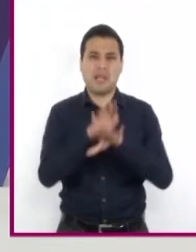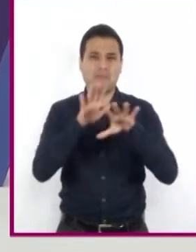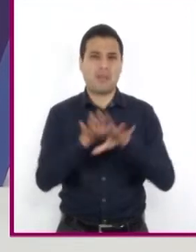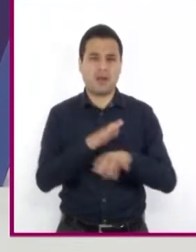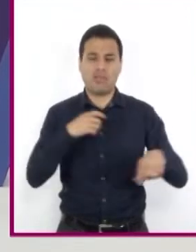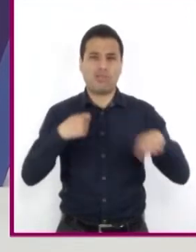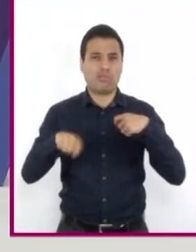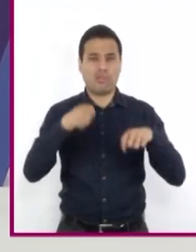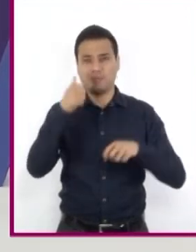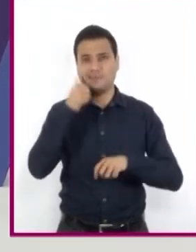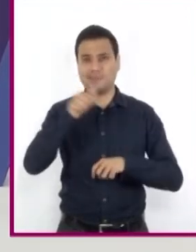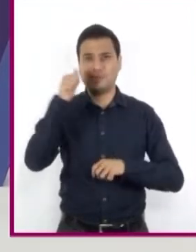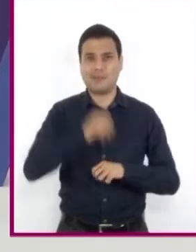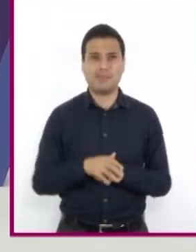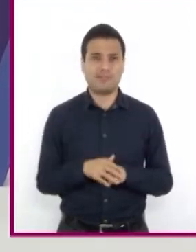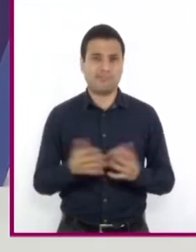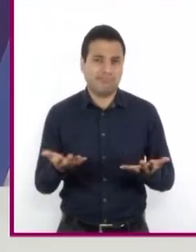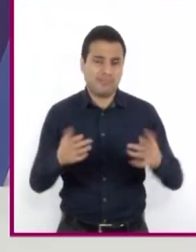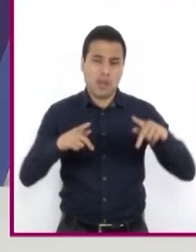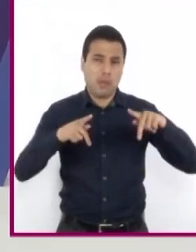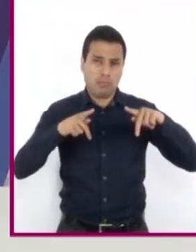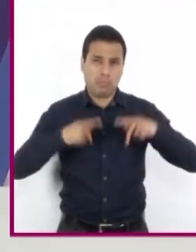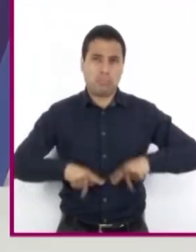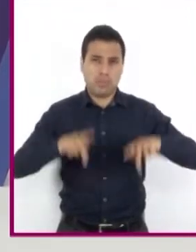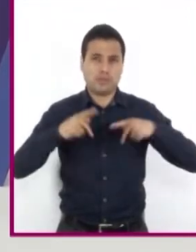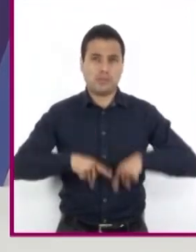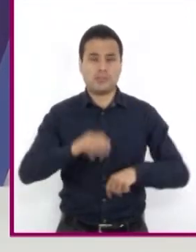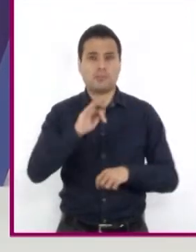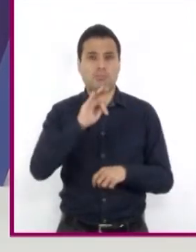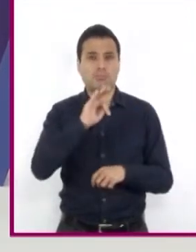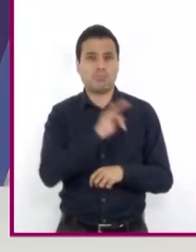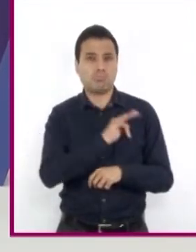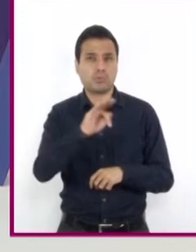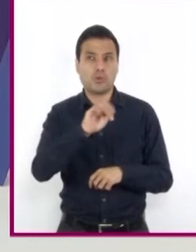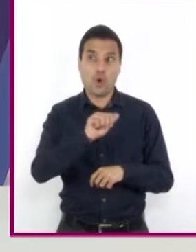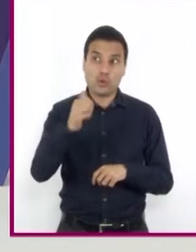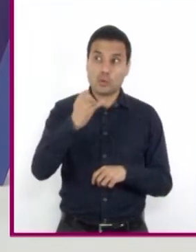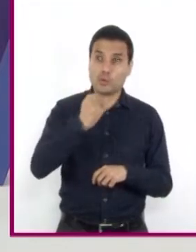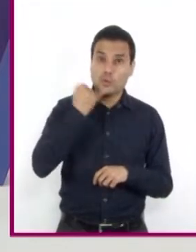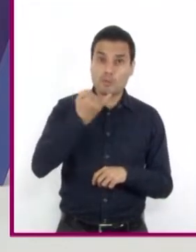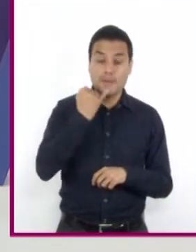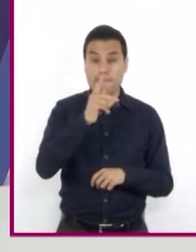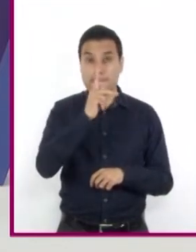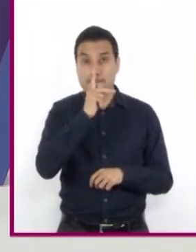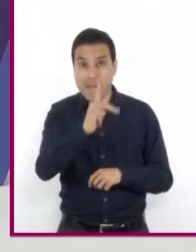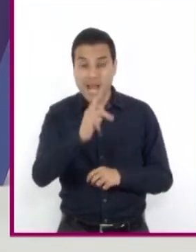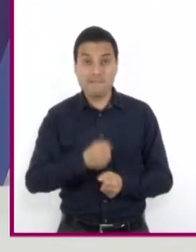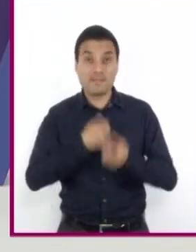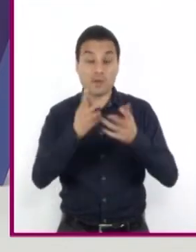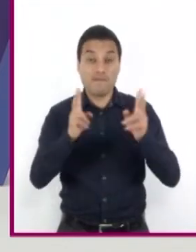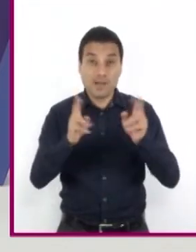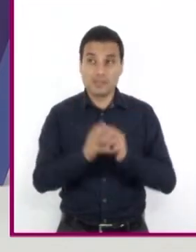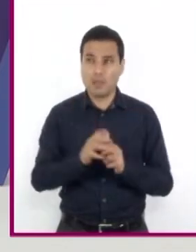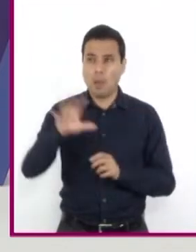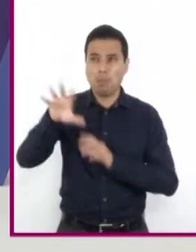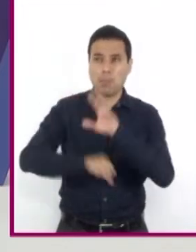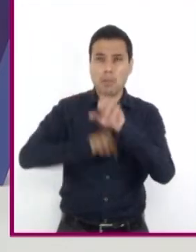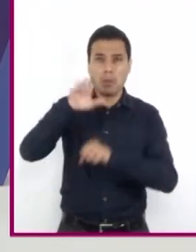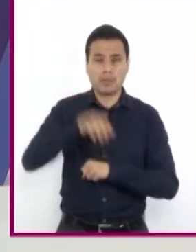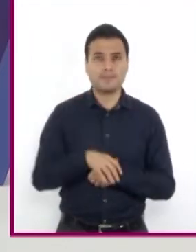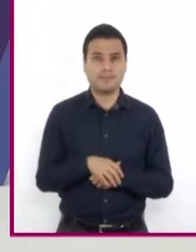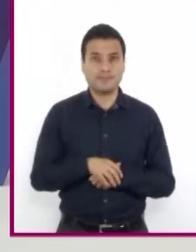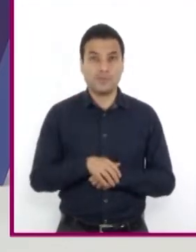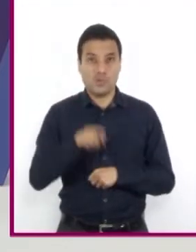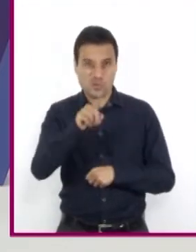que interactuamos de forma directa o indirecta con expresiones distintas a las nuestras. ¿Han escuchado programas de televisión